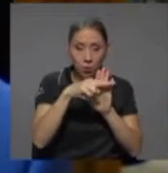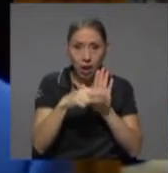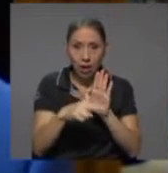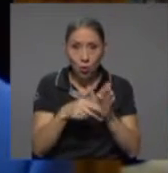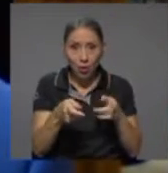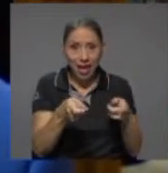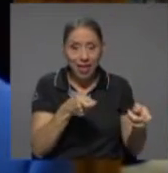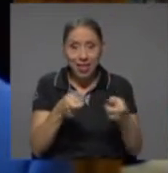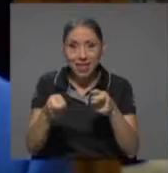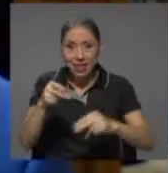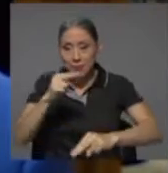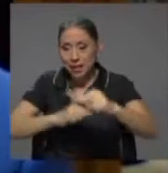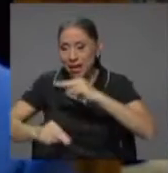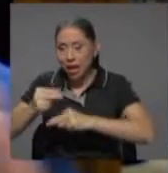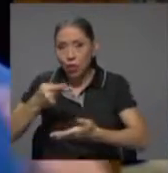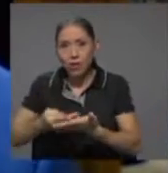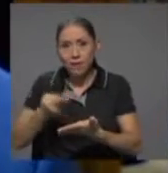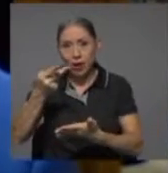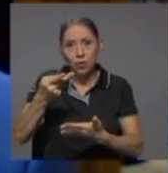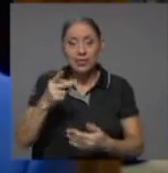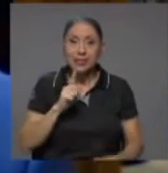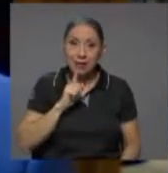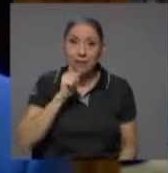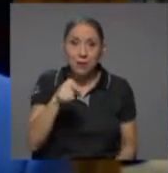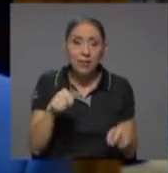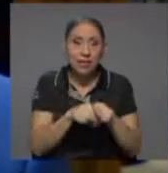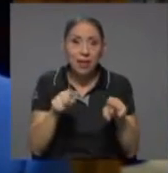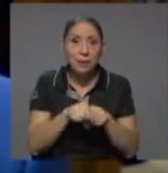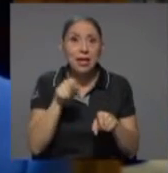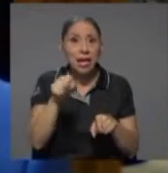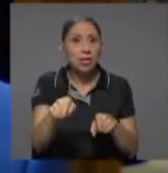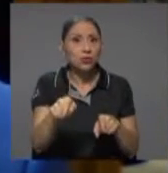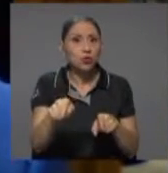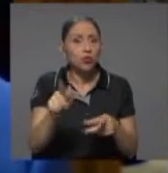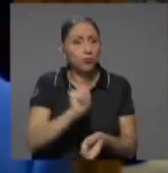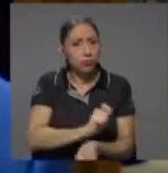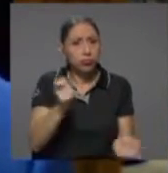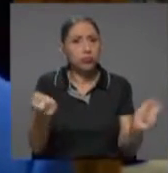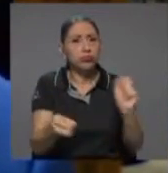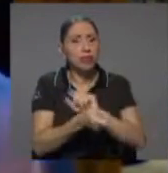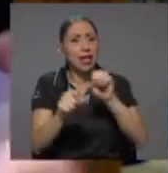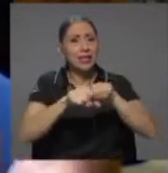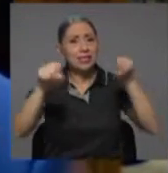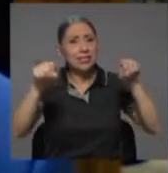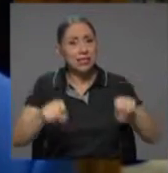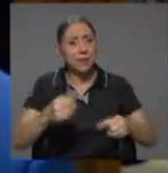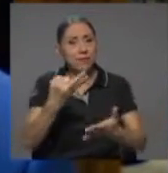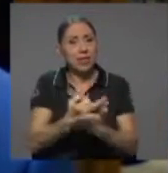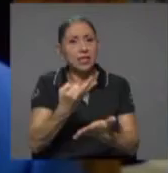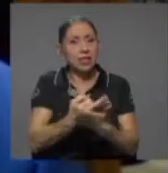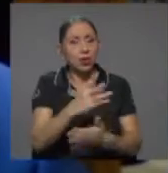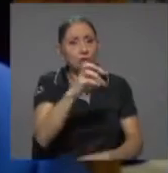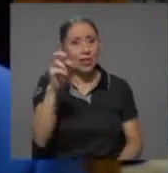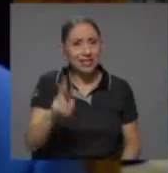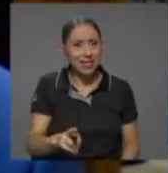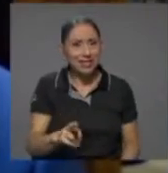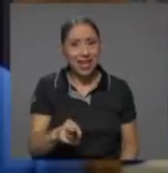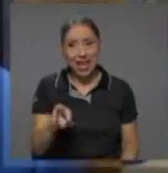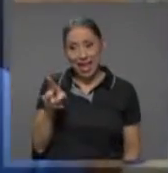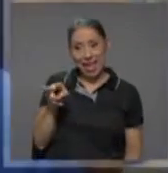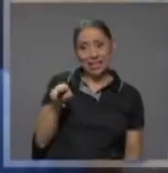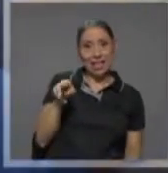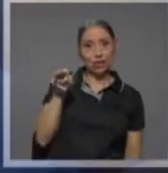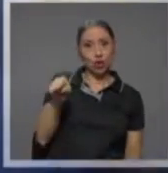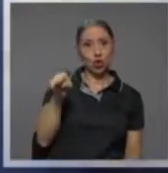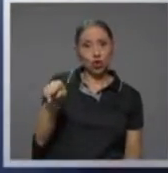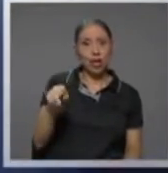que realmente también reforma sustancialmente el sistema financiero costarricense. Esas dos fueron las reformas más importantes